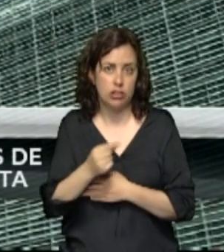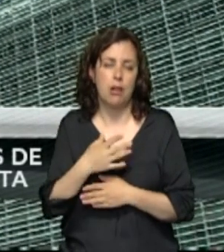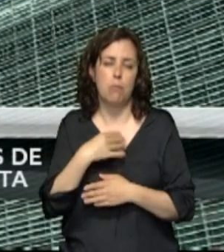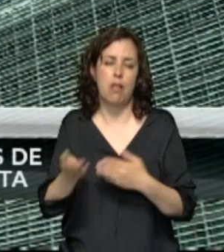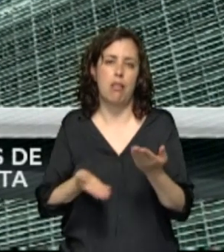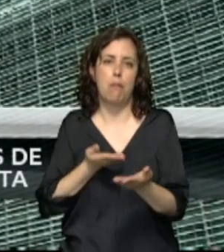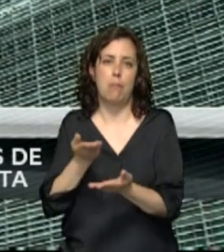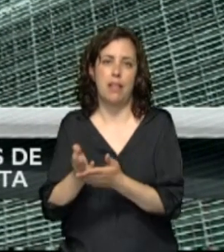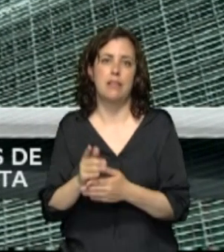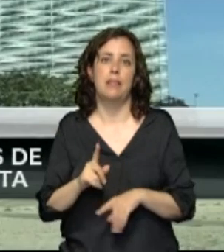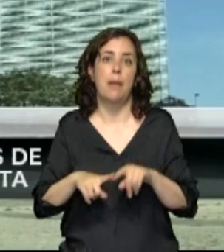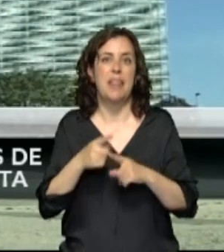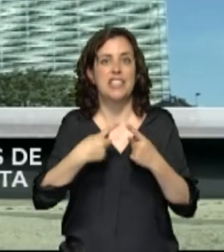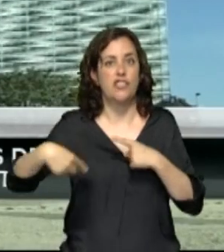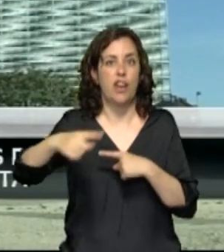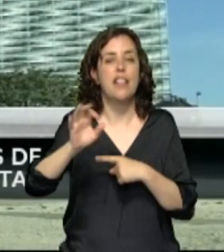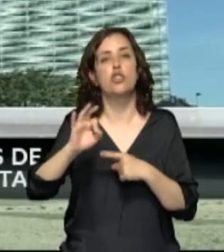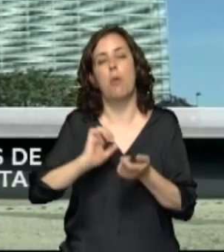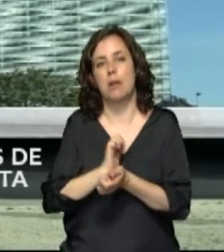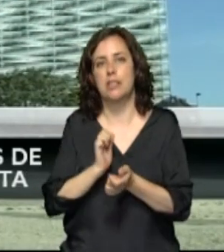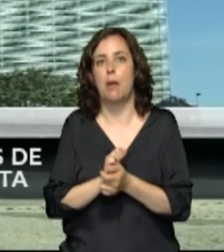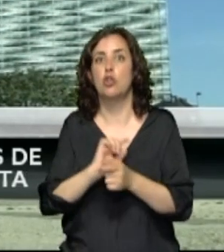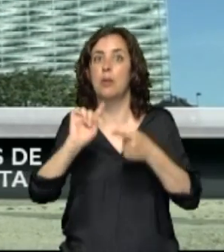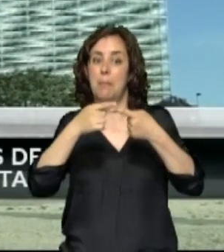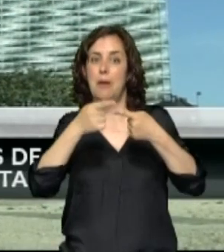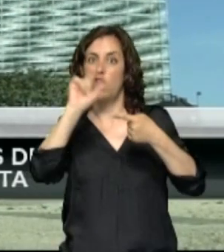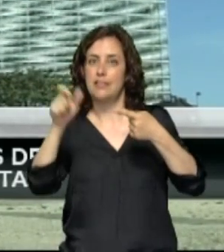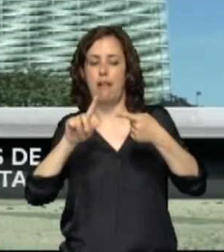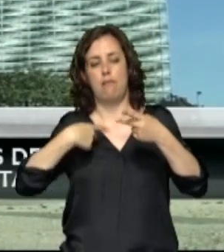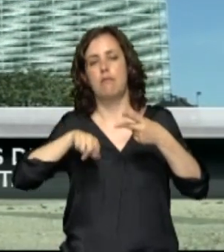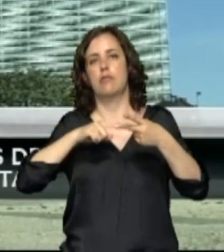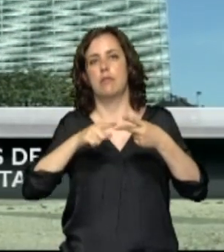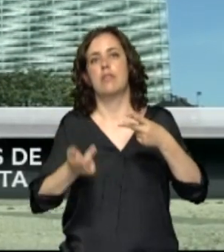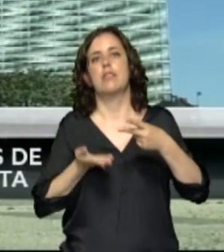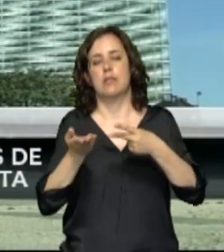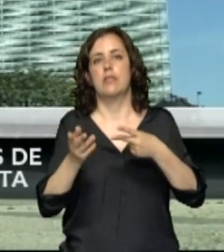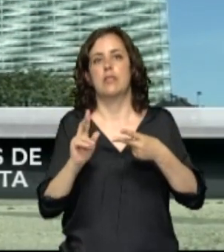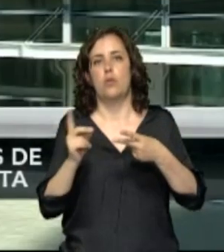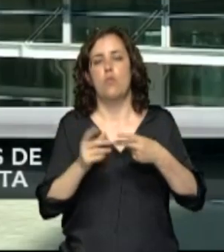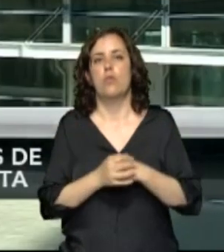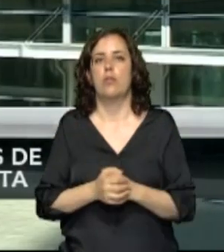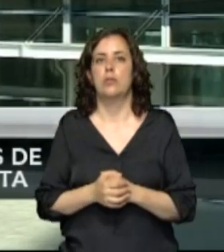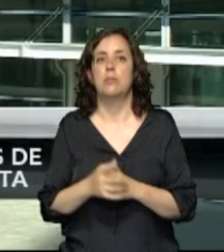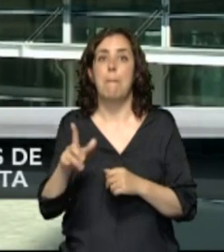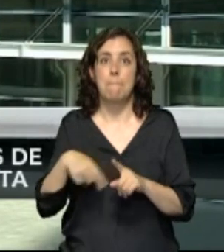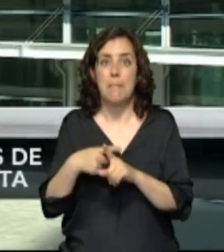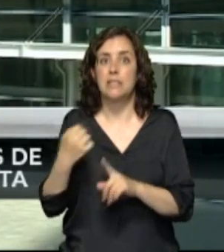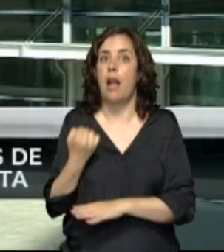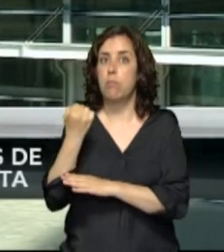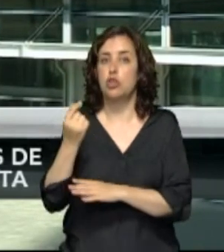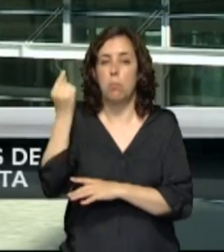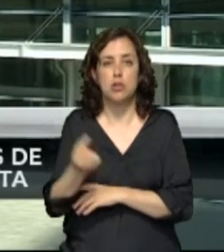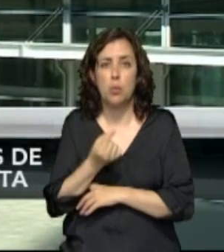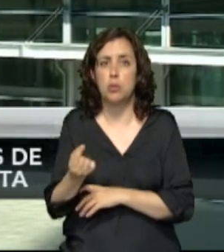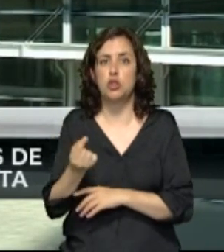.000 millones, el segundo dato más alto después de Italia. Esta emisión estaría respaldada por el propio presupuesto comunitario y para